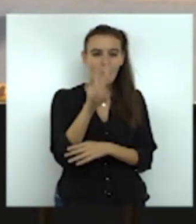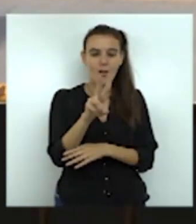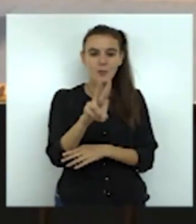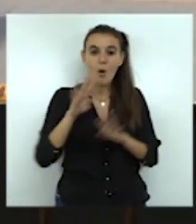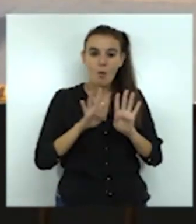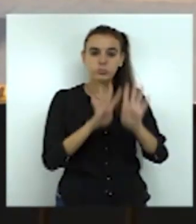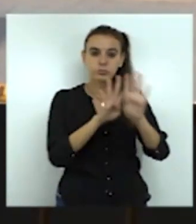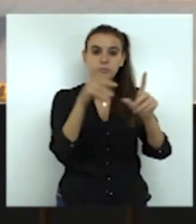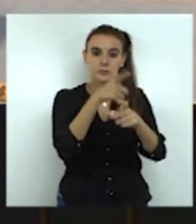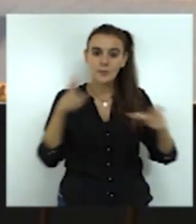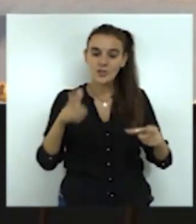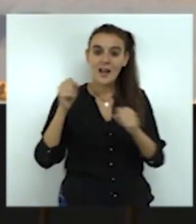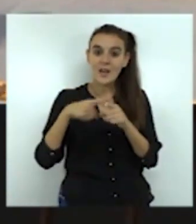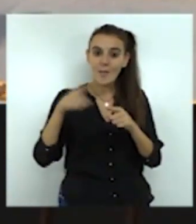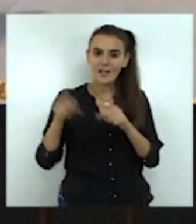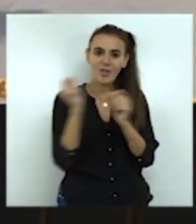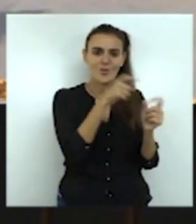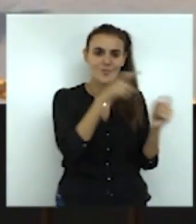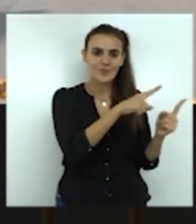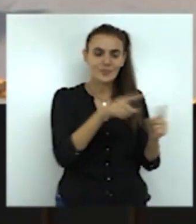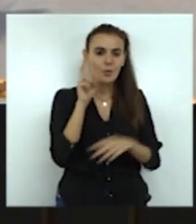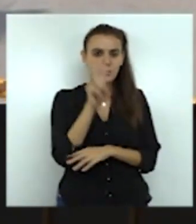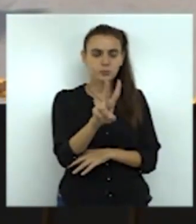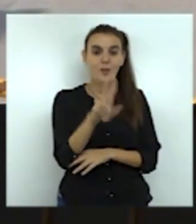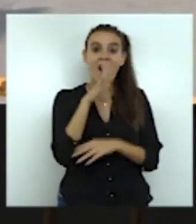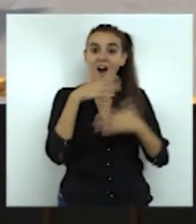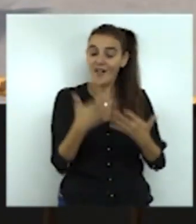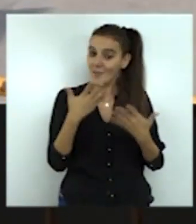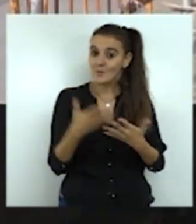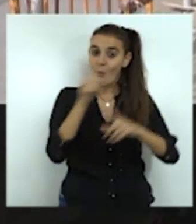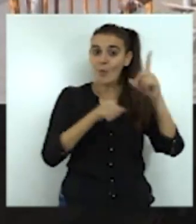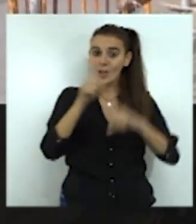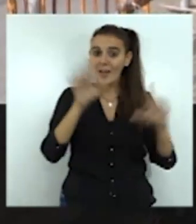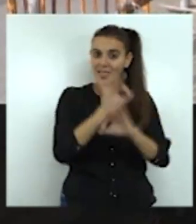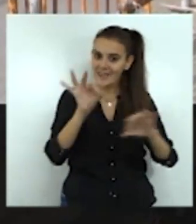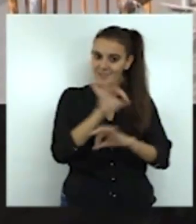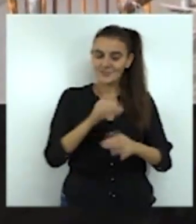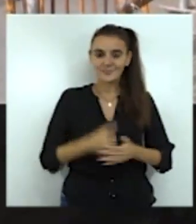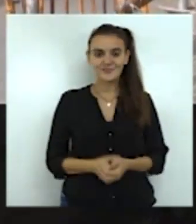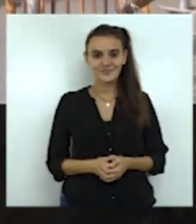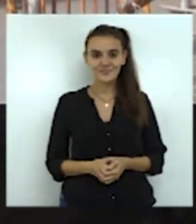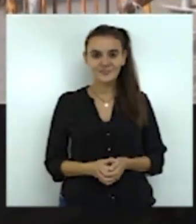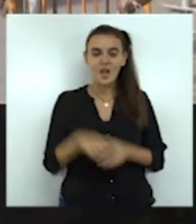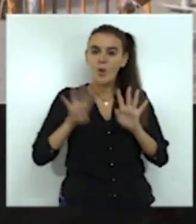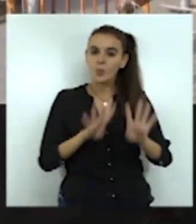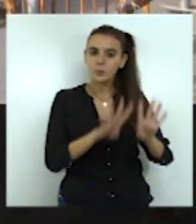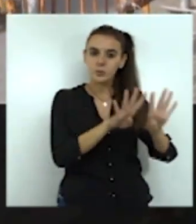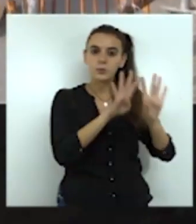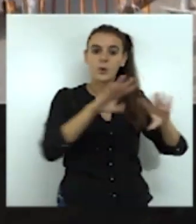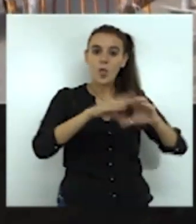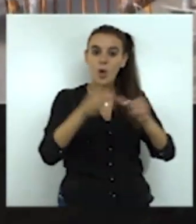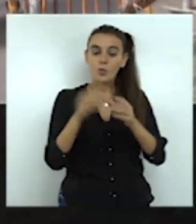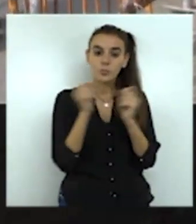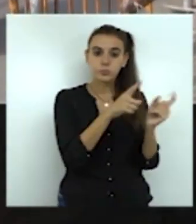como de mercancías se está dejando ver. Por ahora sin incidencia alguna. La afluencia de porteadoras ha sido la habitual.